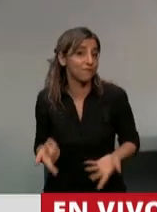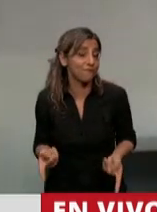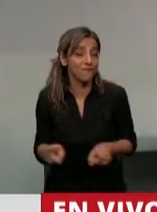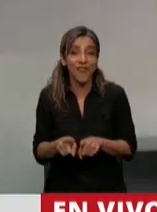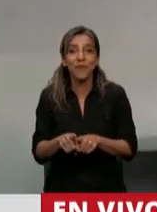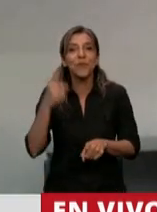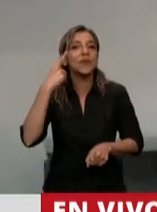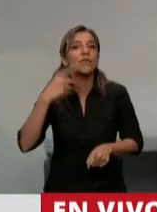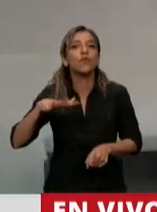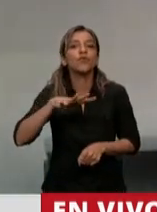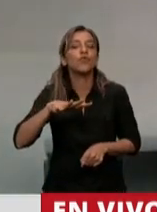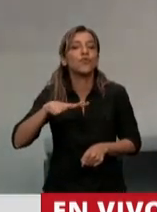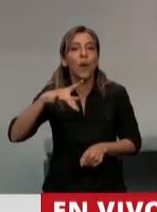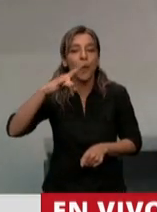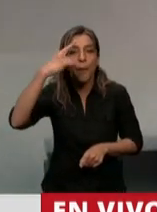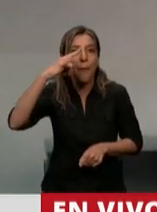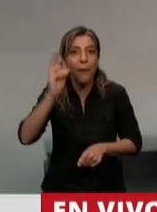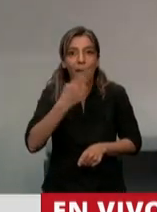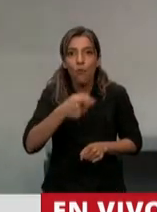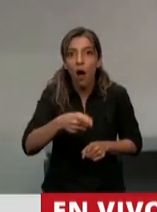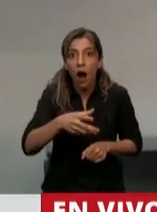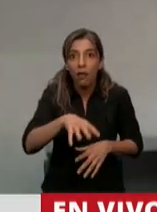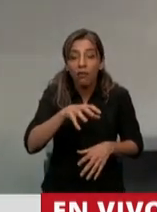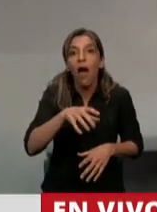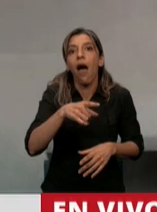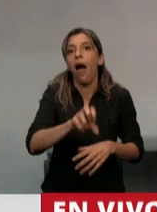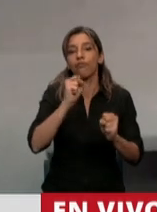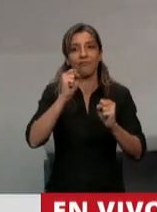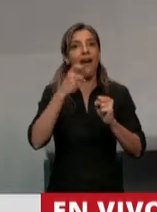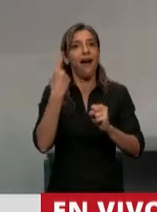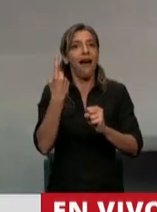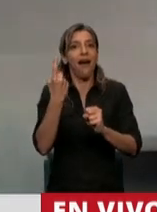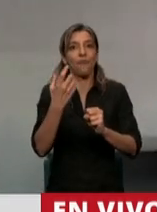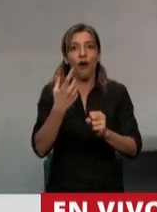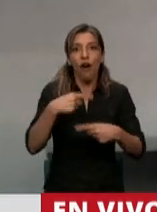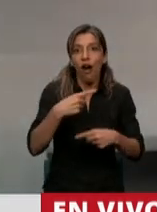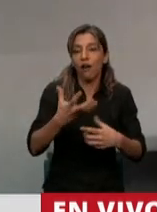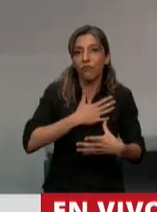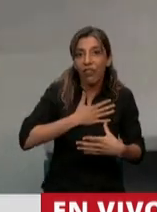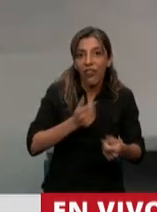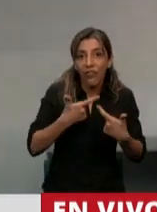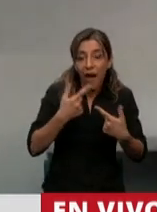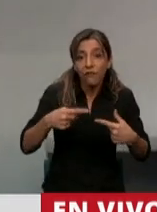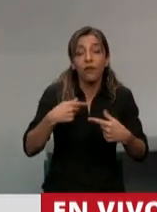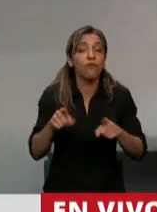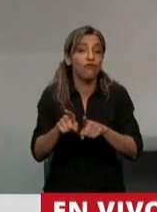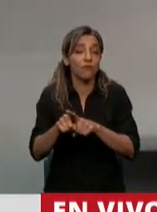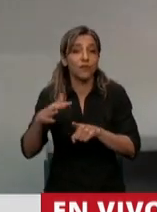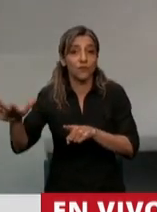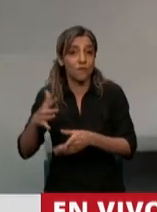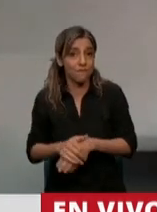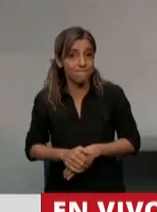constituyen todos los desafíos para la pospandemia que tenemos que entender, presidente, que ya comenzó.